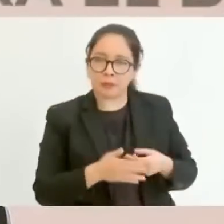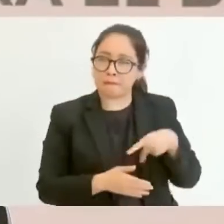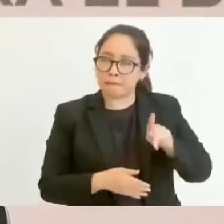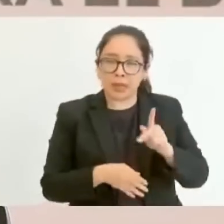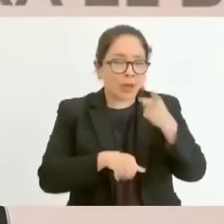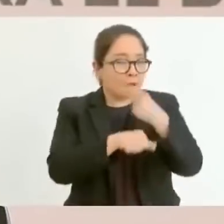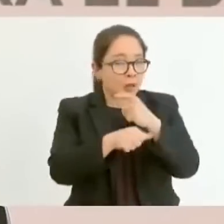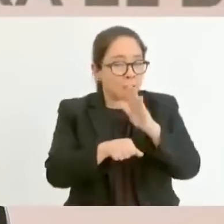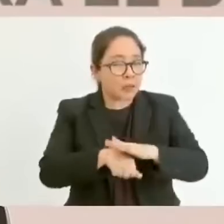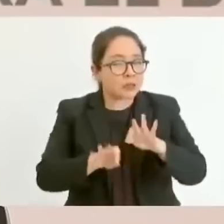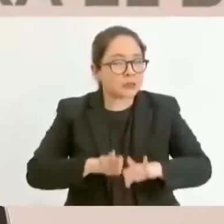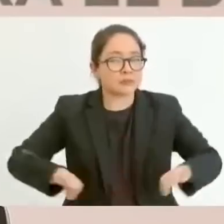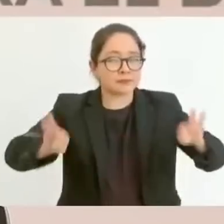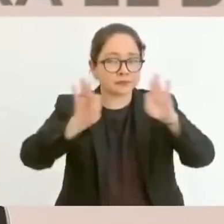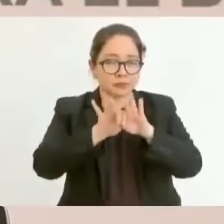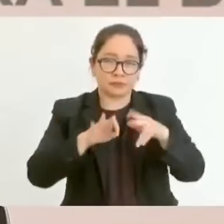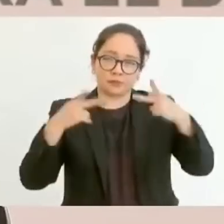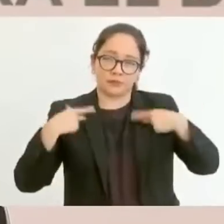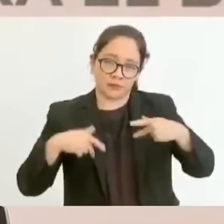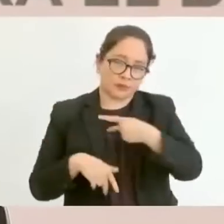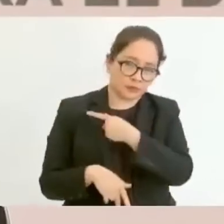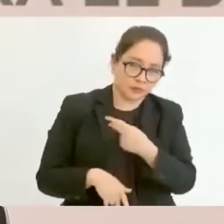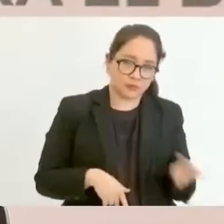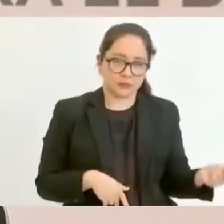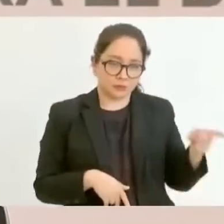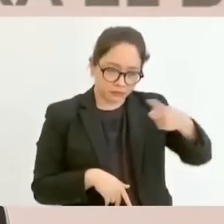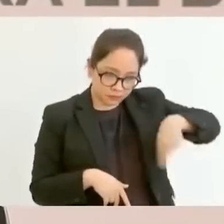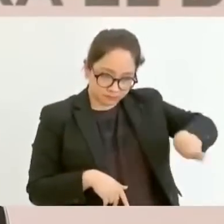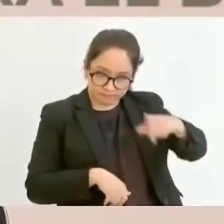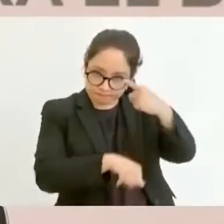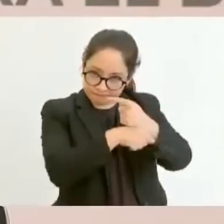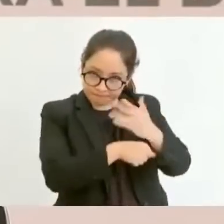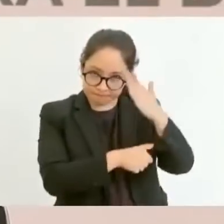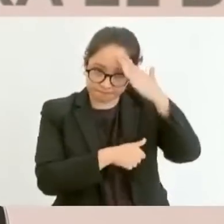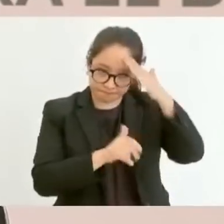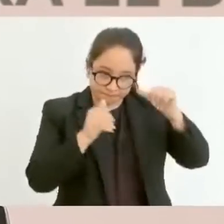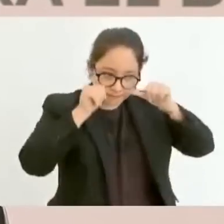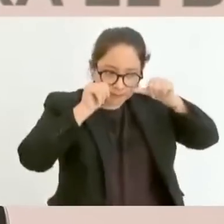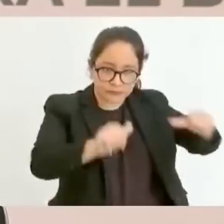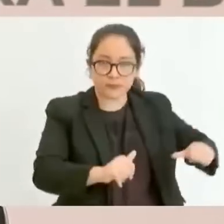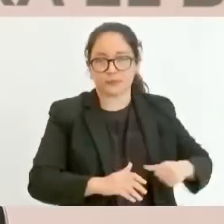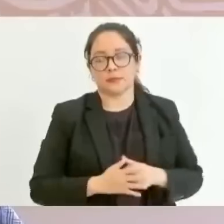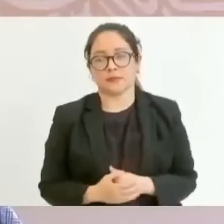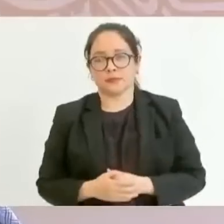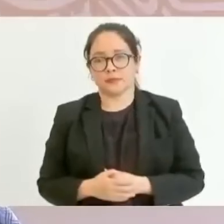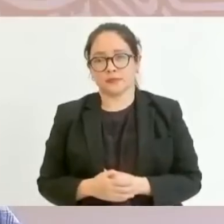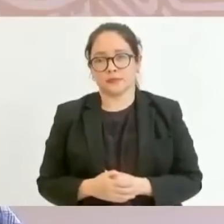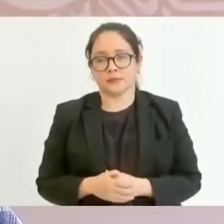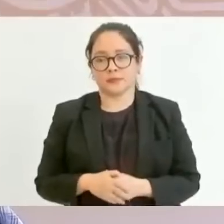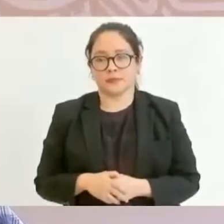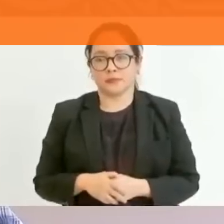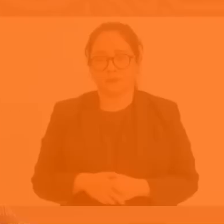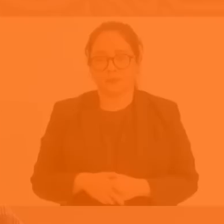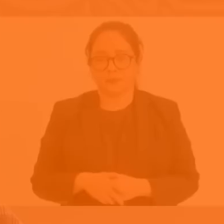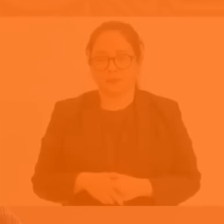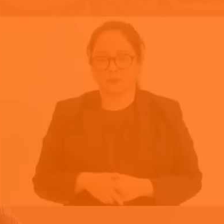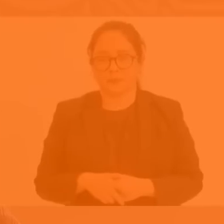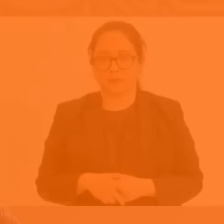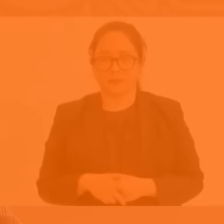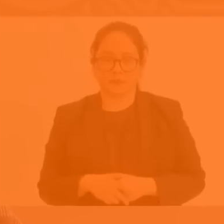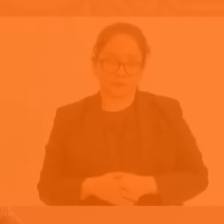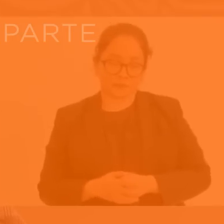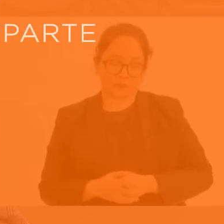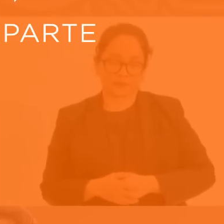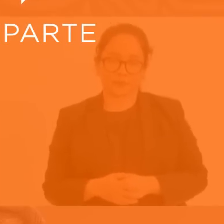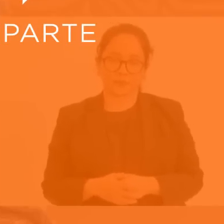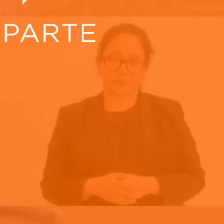da preferencia a la gente humilde, a la gente pobre. Ya no es el tiempo en que